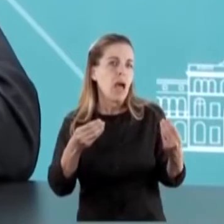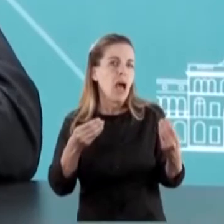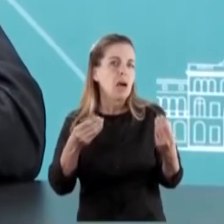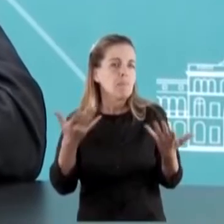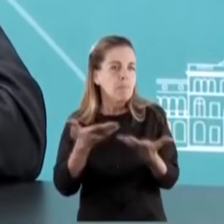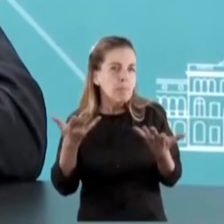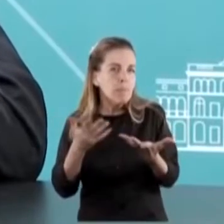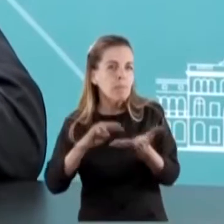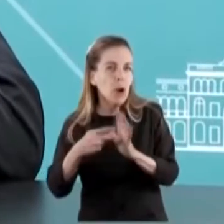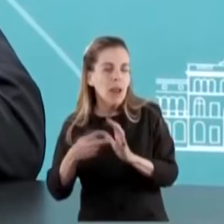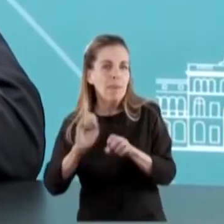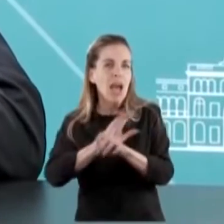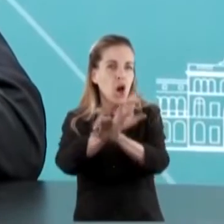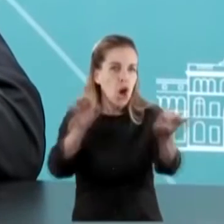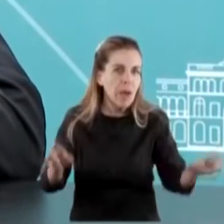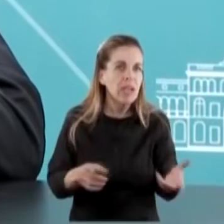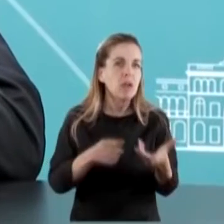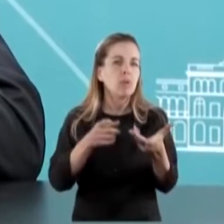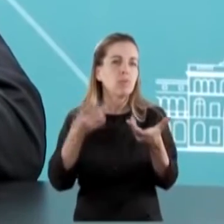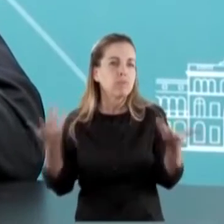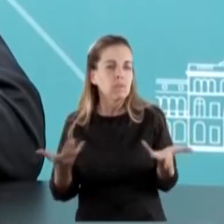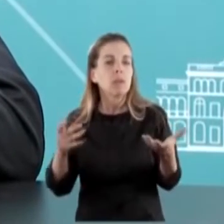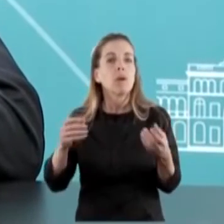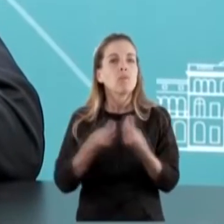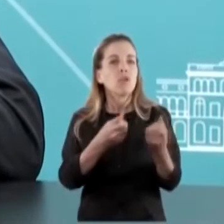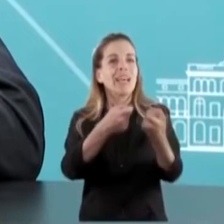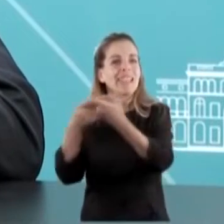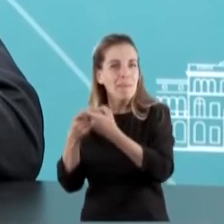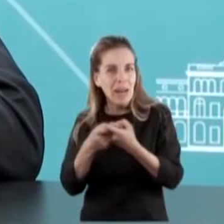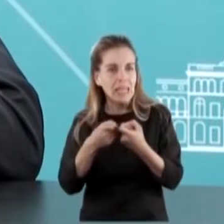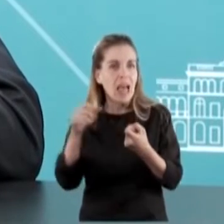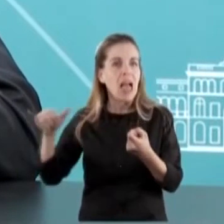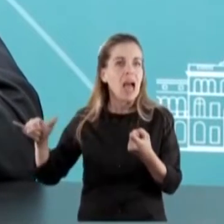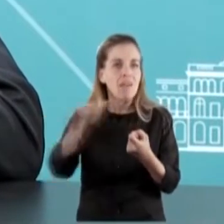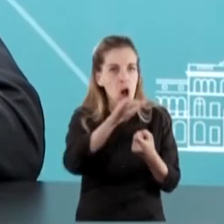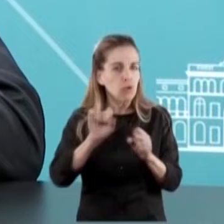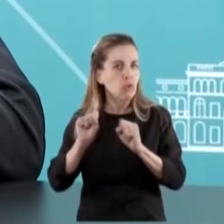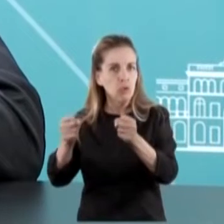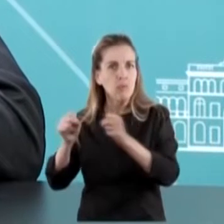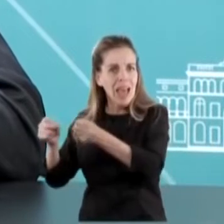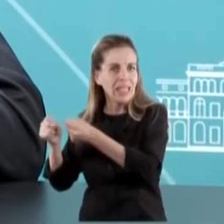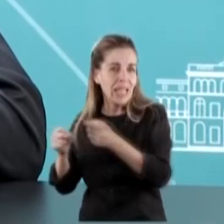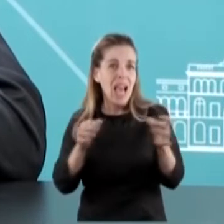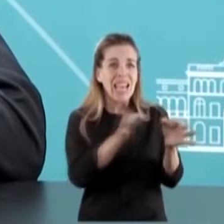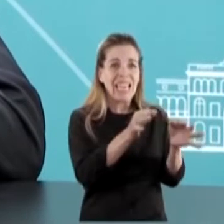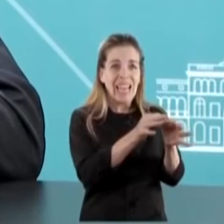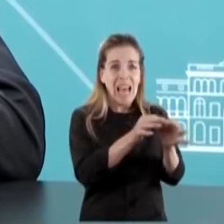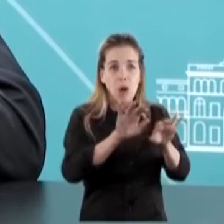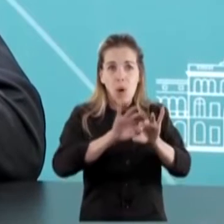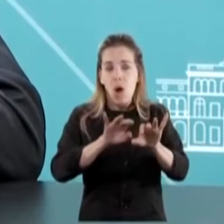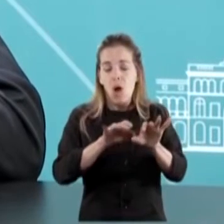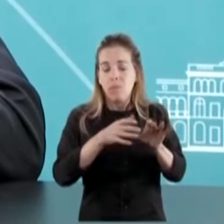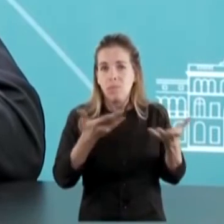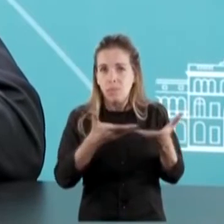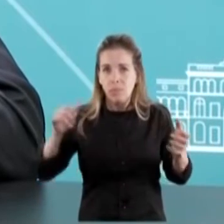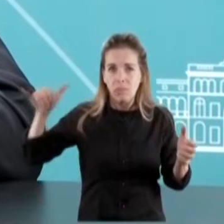producto de una cuestión comercial, habían dejado de volar a las islas y las islas estaban sin conectividad. El argentino ofreció dos vuelos